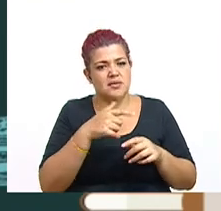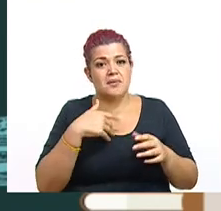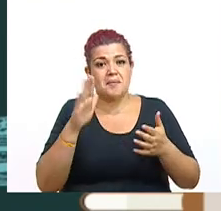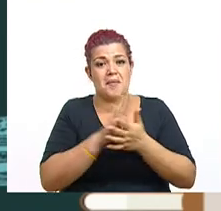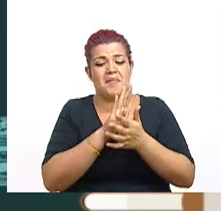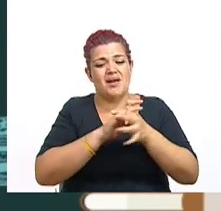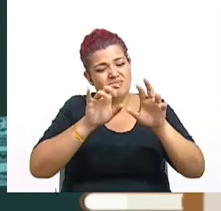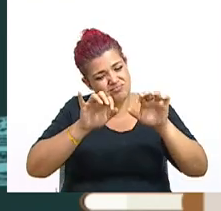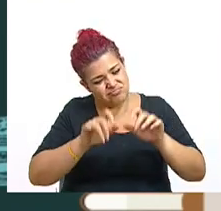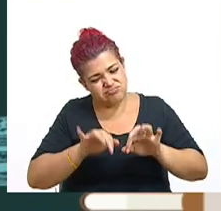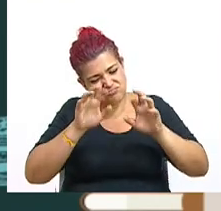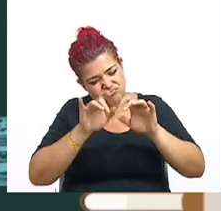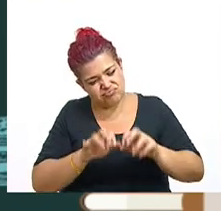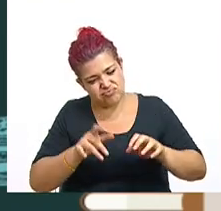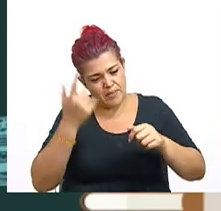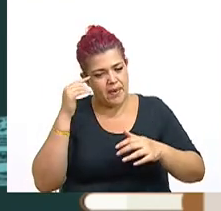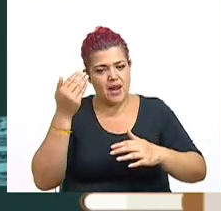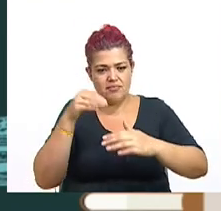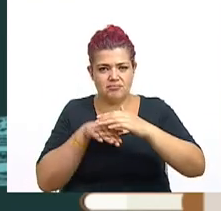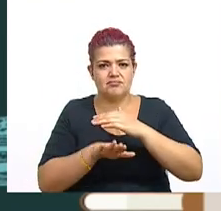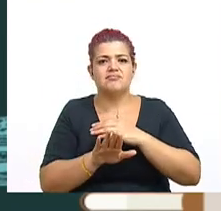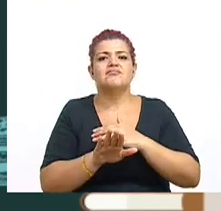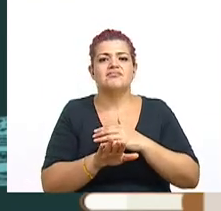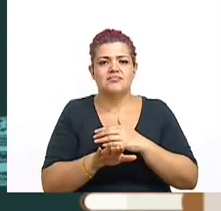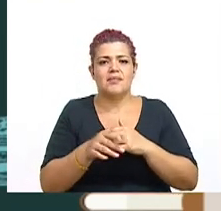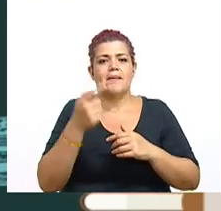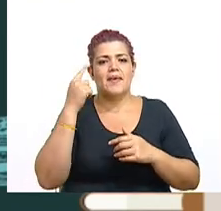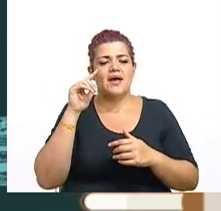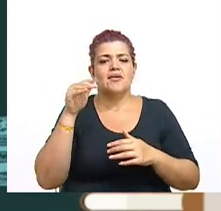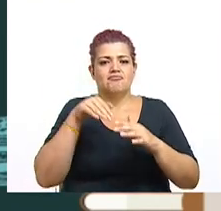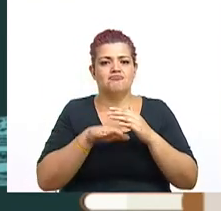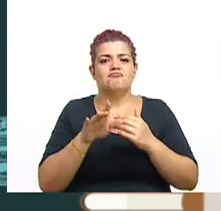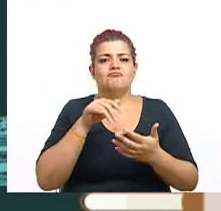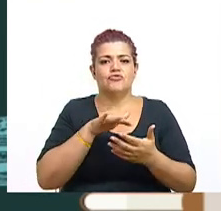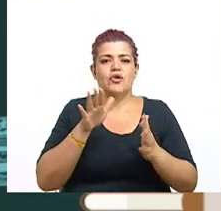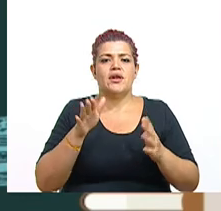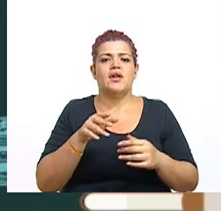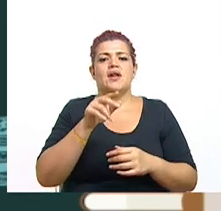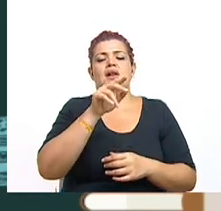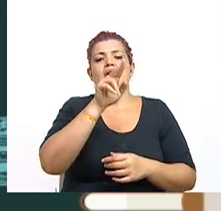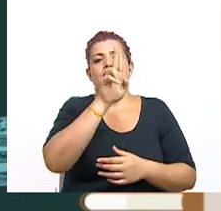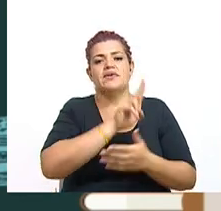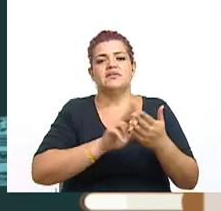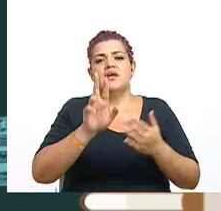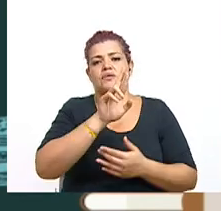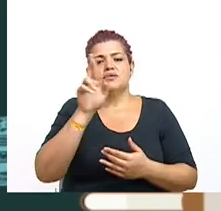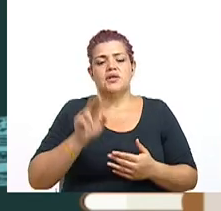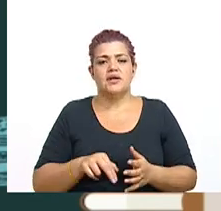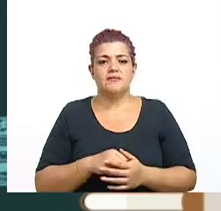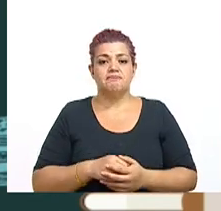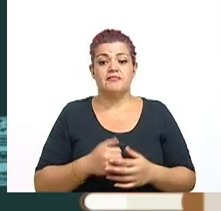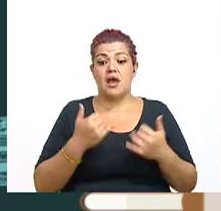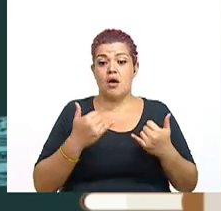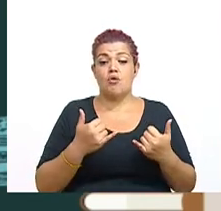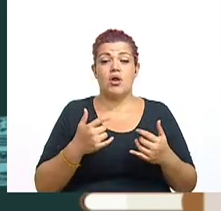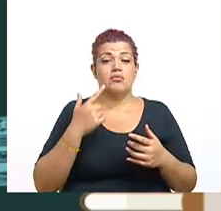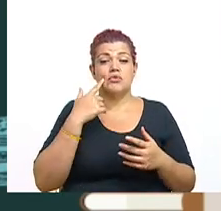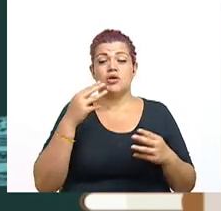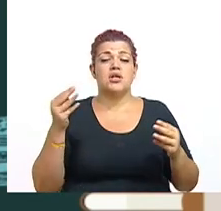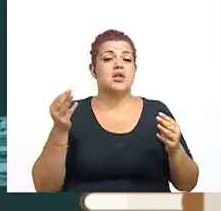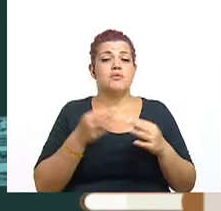papelitos que haya que llenar para poder ingresar a la Universidad de Costa Rica. Y finalmente, y esto es algo muy importante,